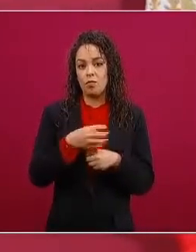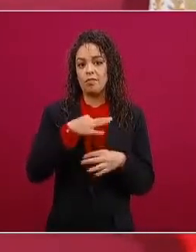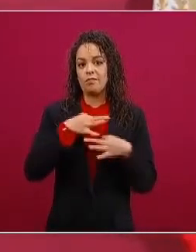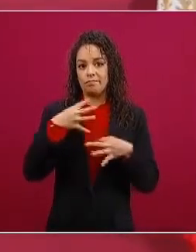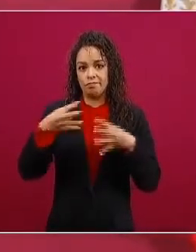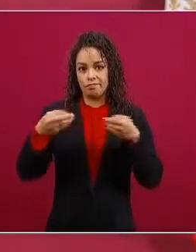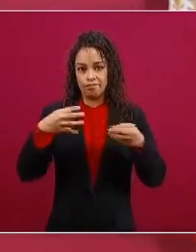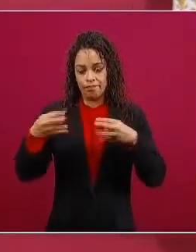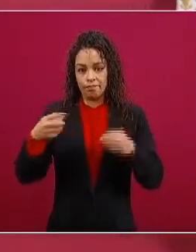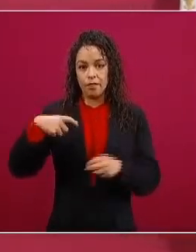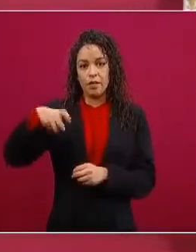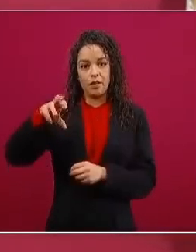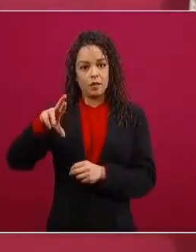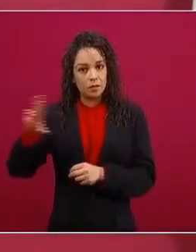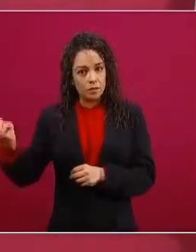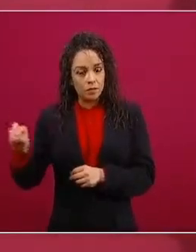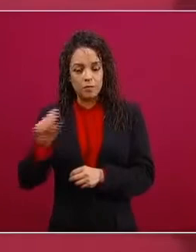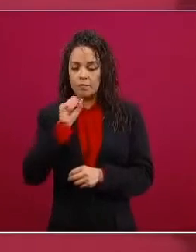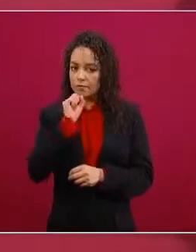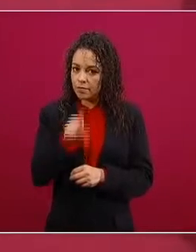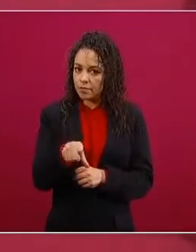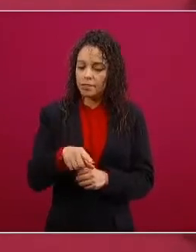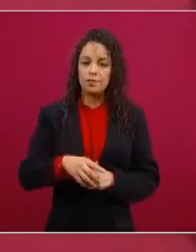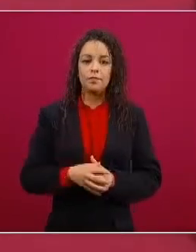también